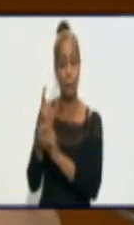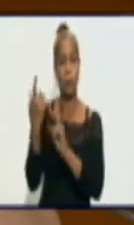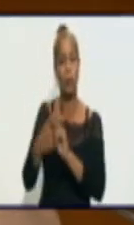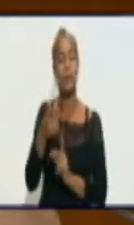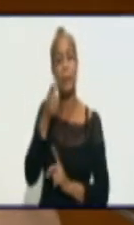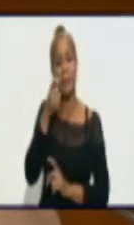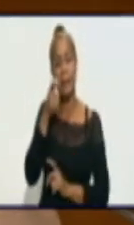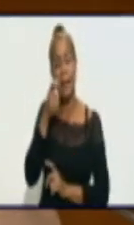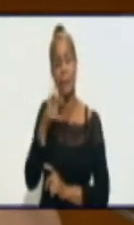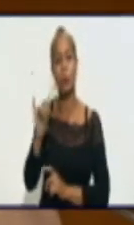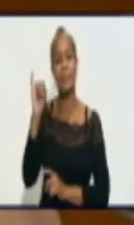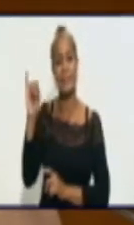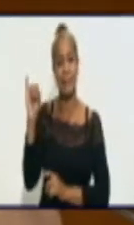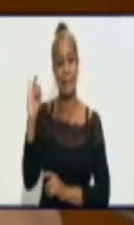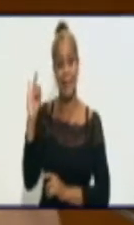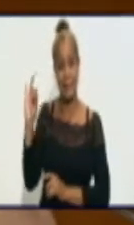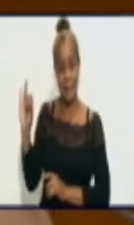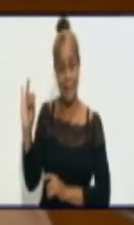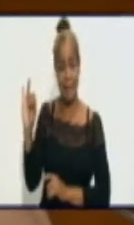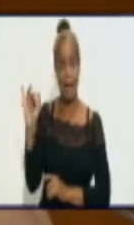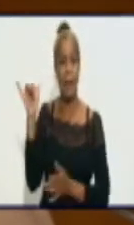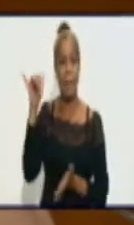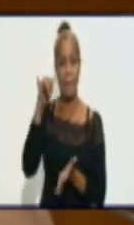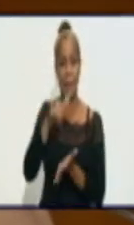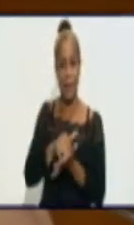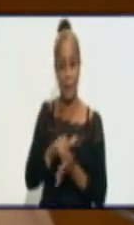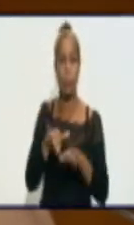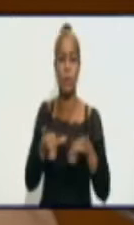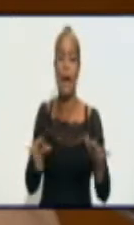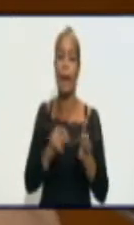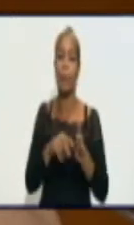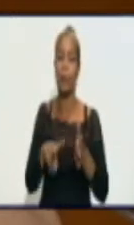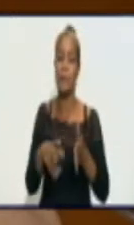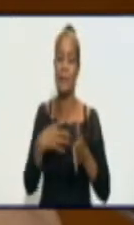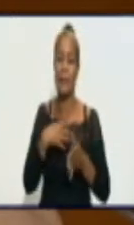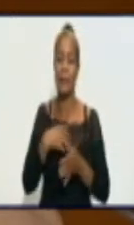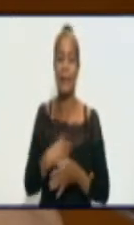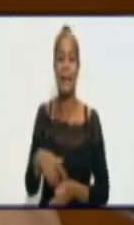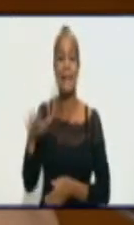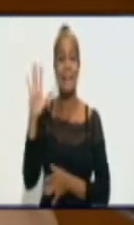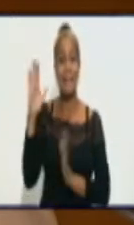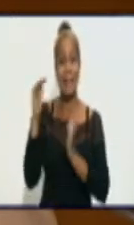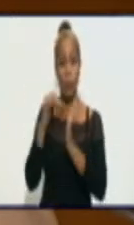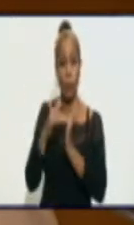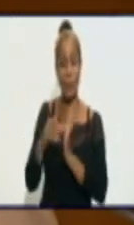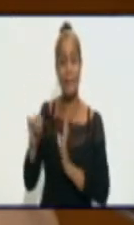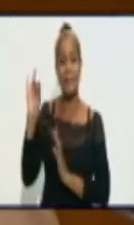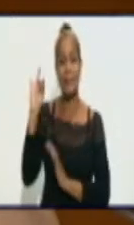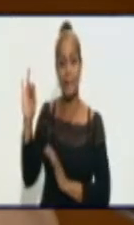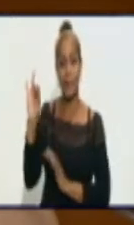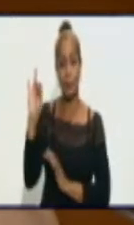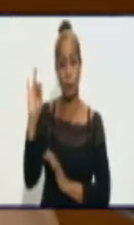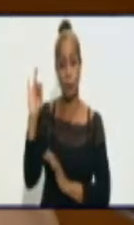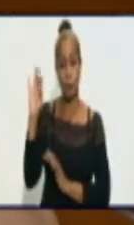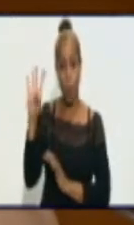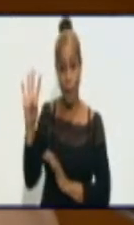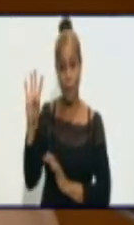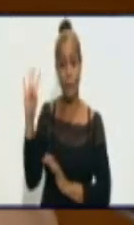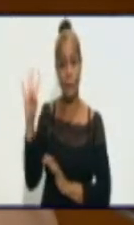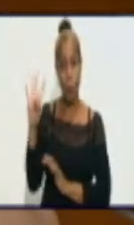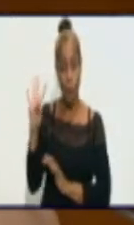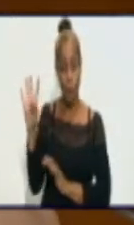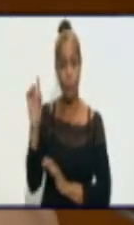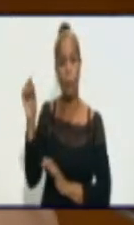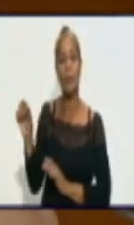67 viajeros. La provincia acumula ya una cifra de 5.744 casos confirmados.